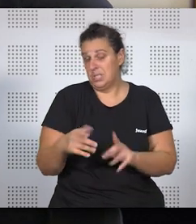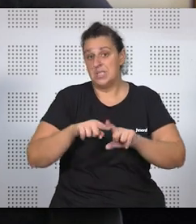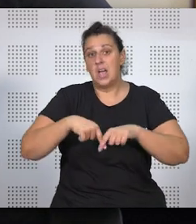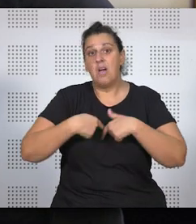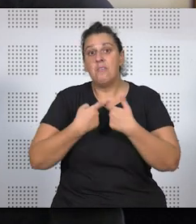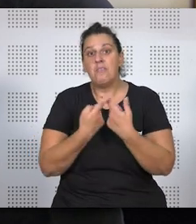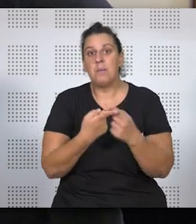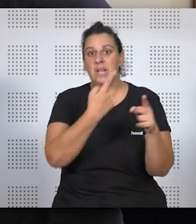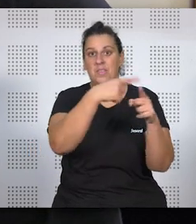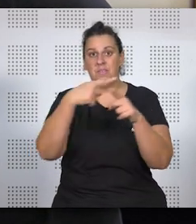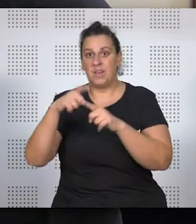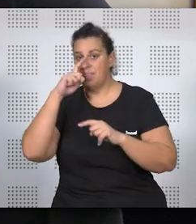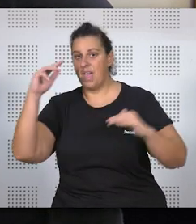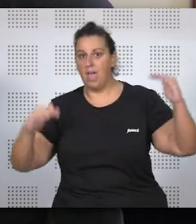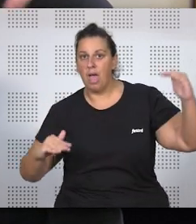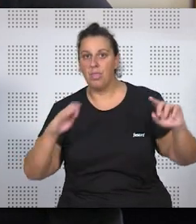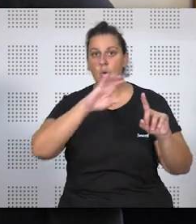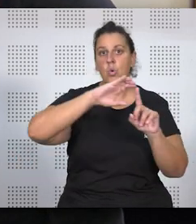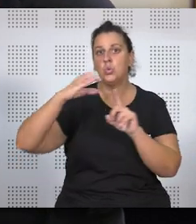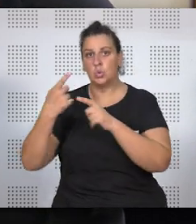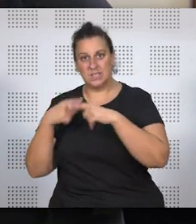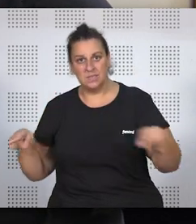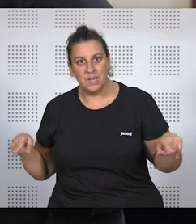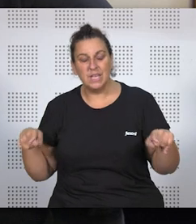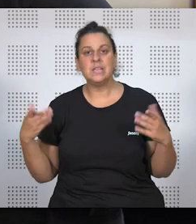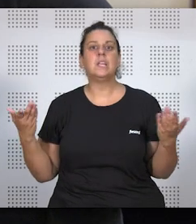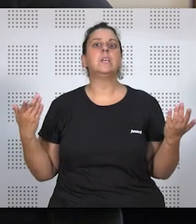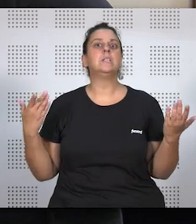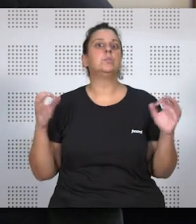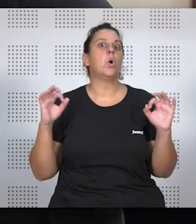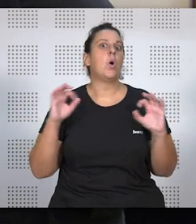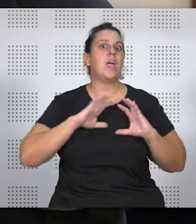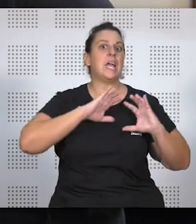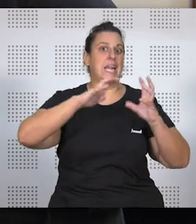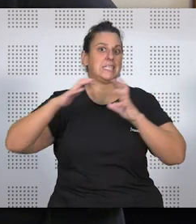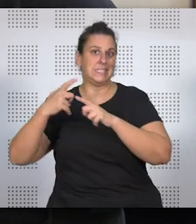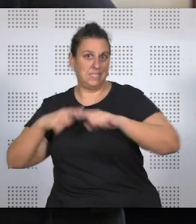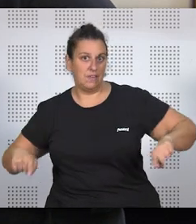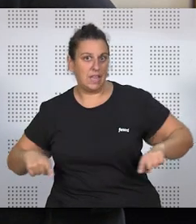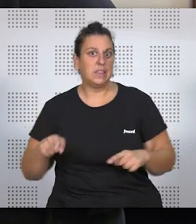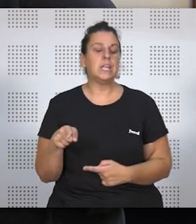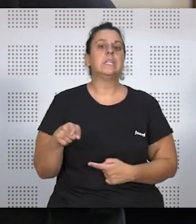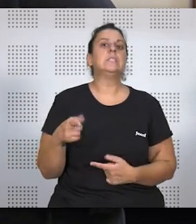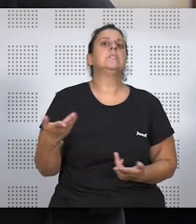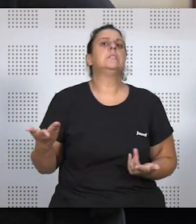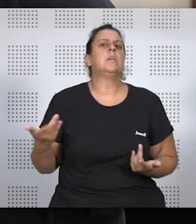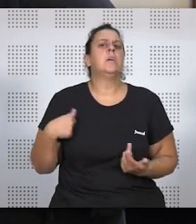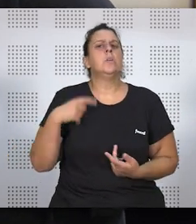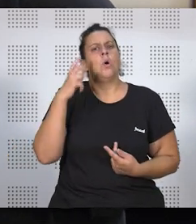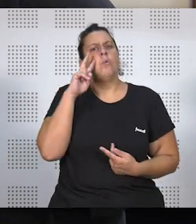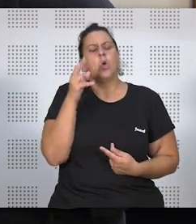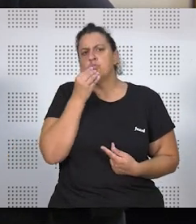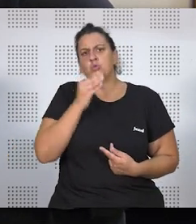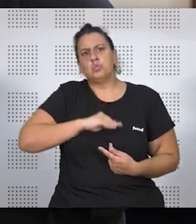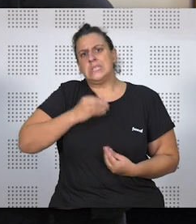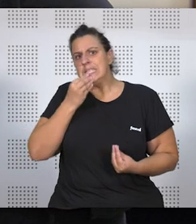familias con grandes diferencias, por ejemplo, de edad o de cultura, o de clase, y yo creo que ahora están reflejando bastante